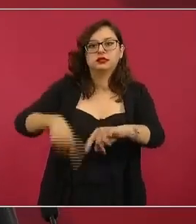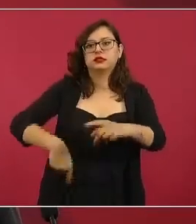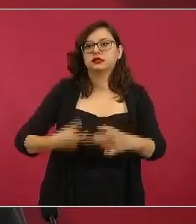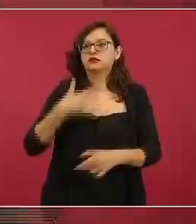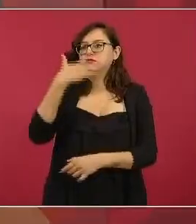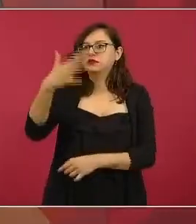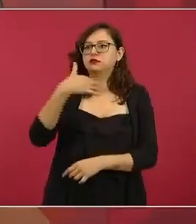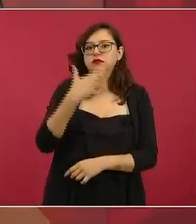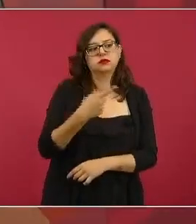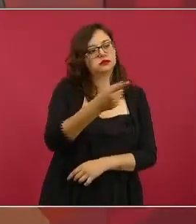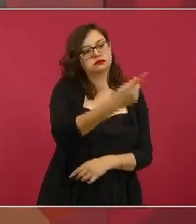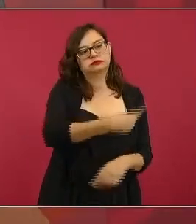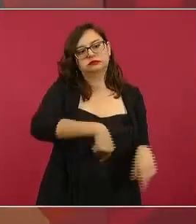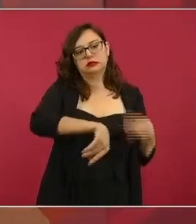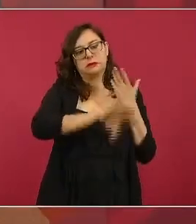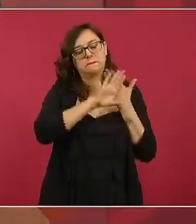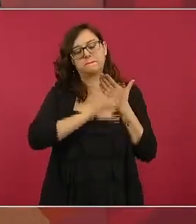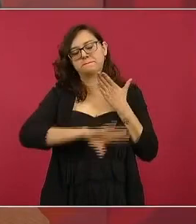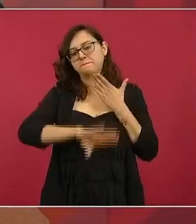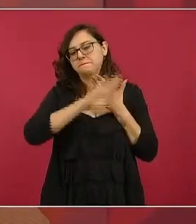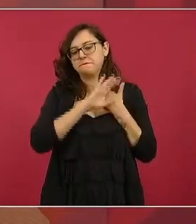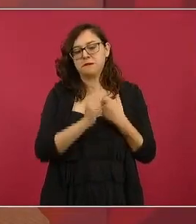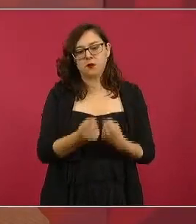por eso se habla de